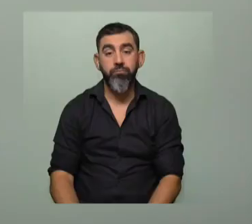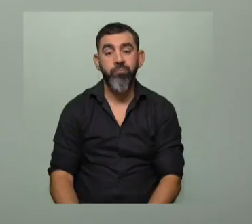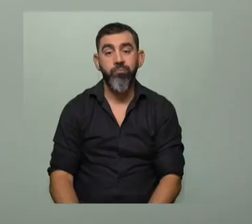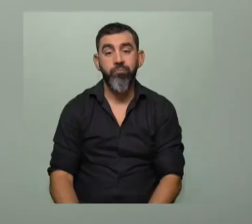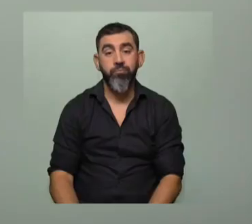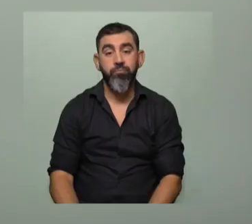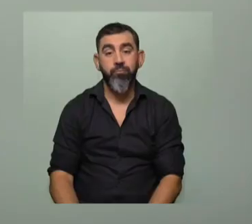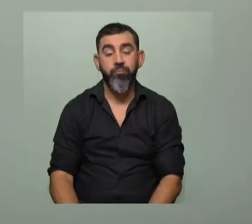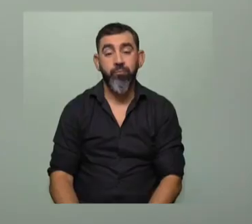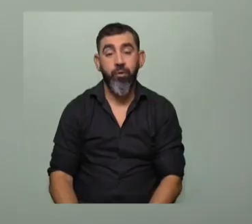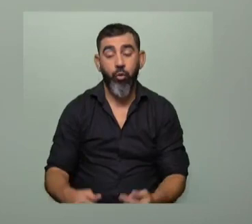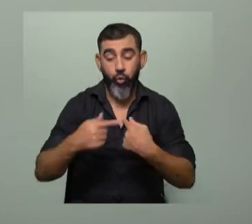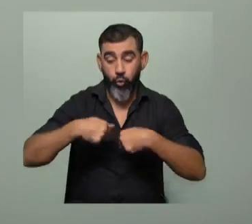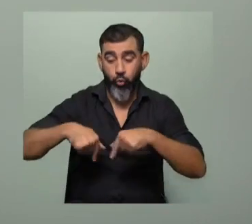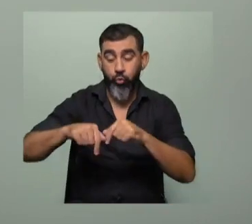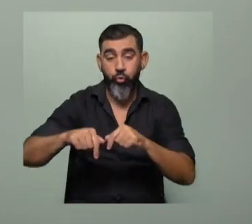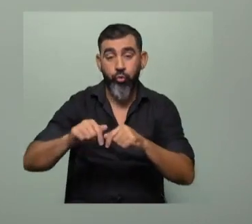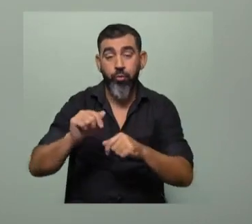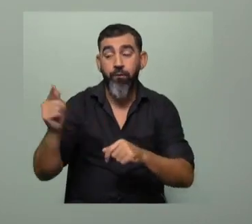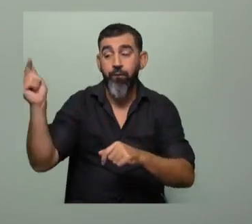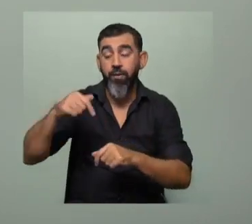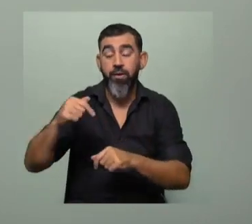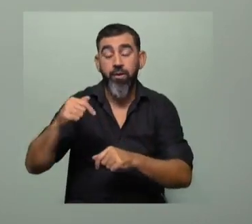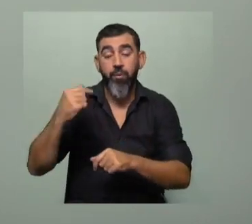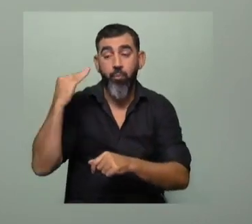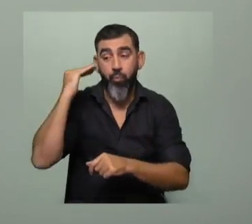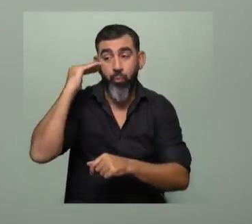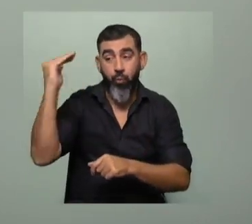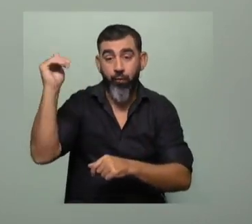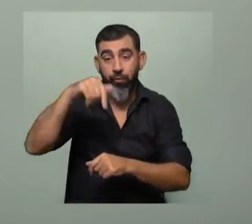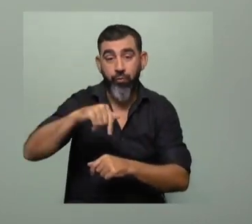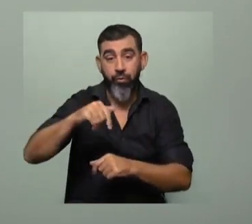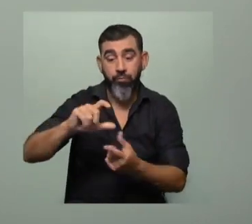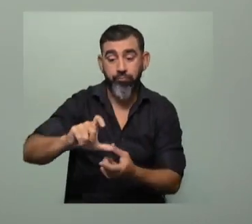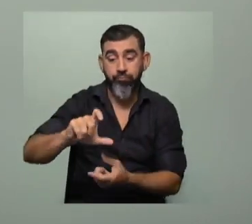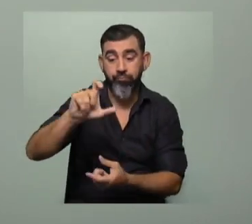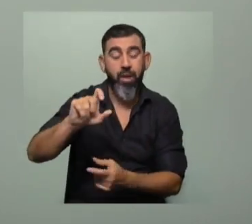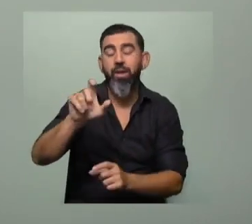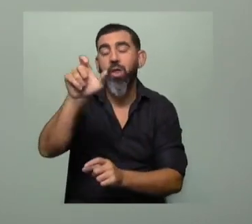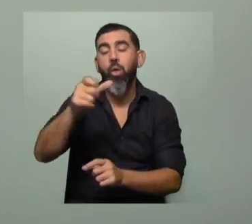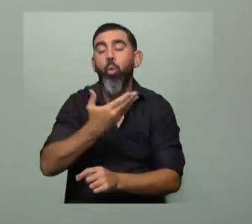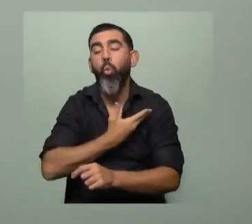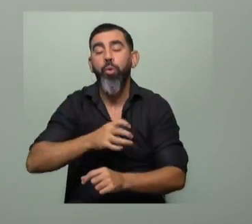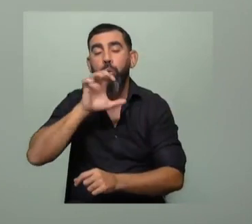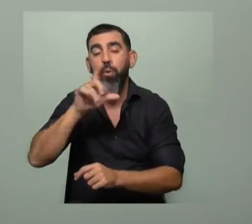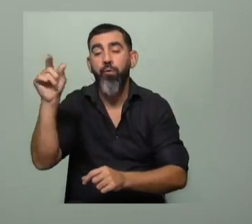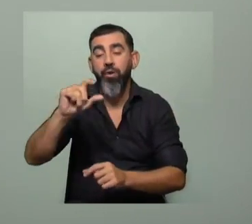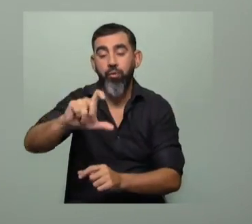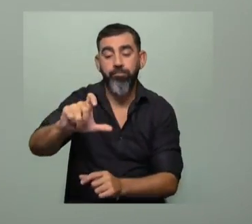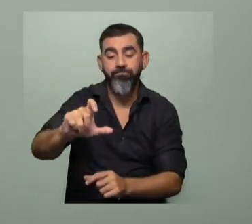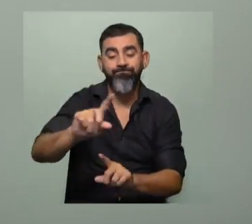Lo que nos sucede a nosotros es que los tutores vienen ya con el frasco en mano con productos que son ilegales.